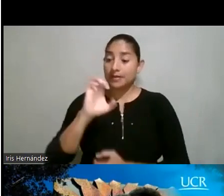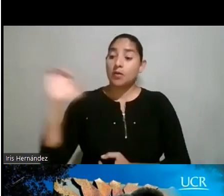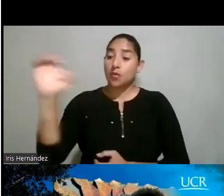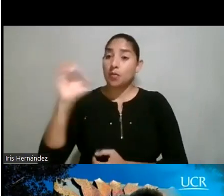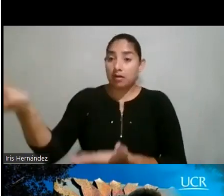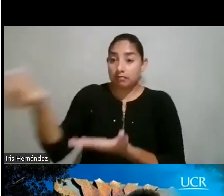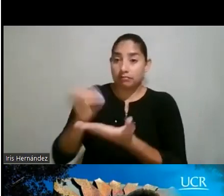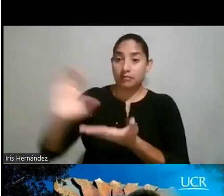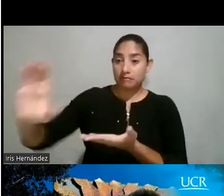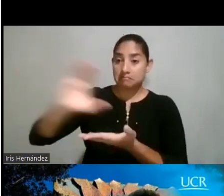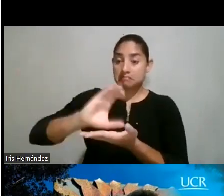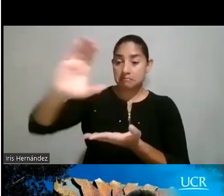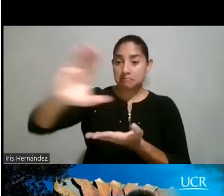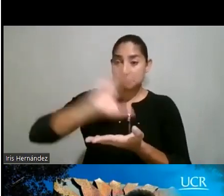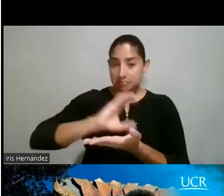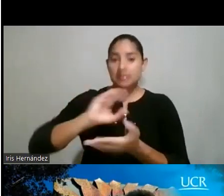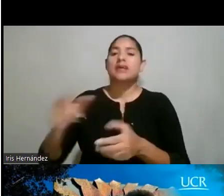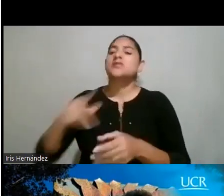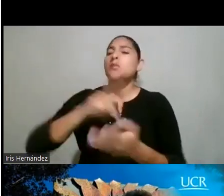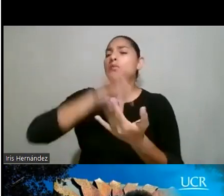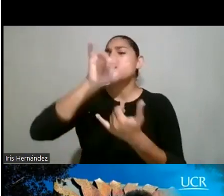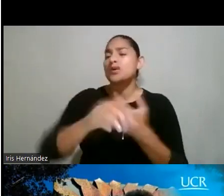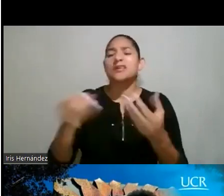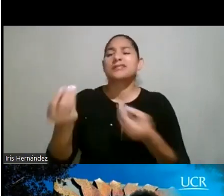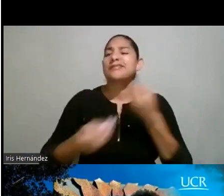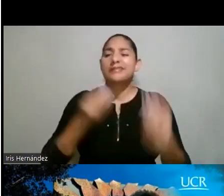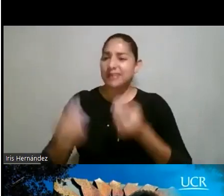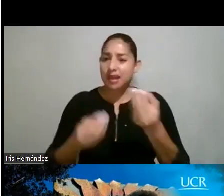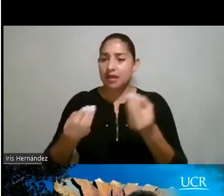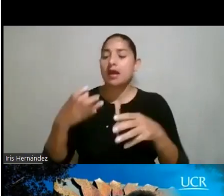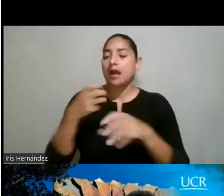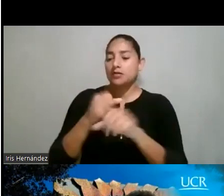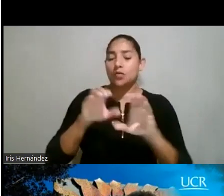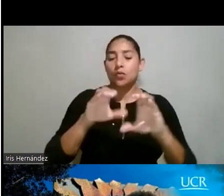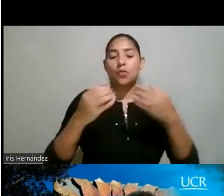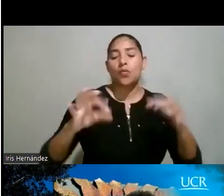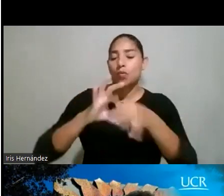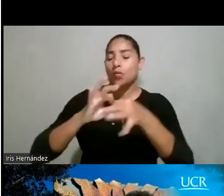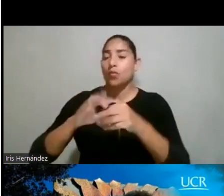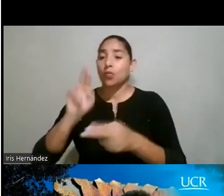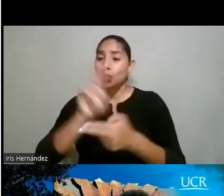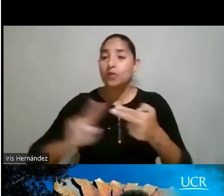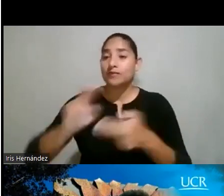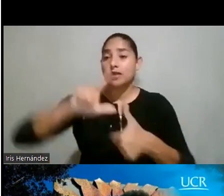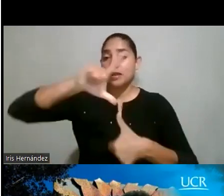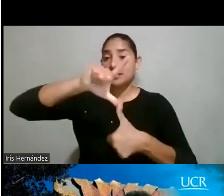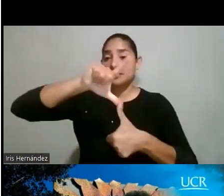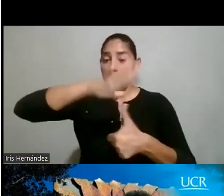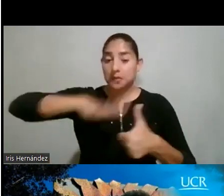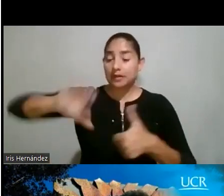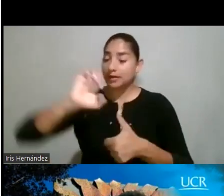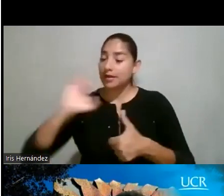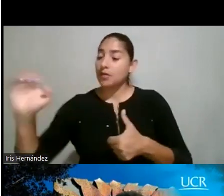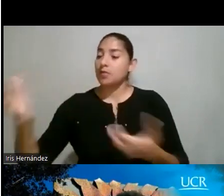es un proyecto Erasmus Plus, en el cual hicimos un consorcio de universidades latinoamericanas y europeas,